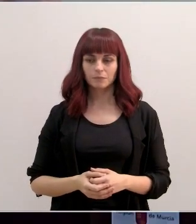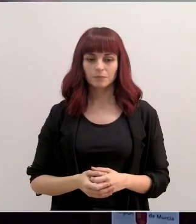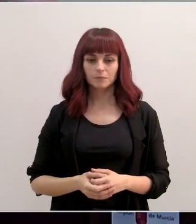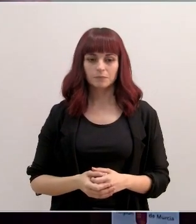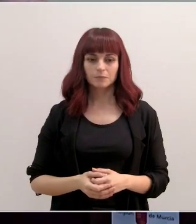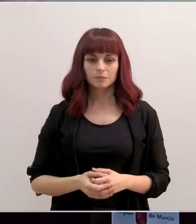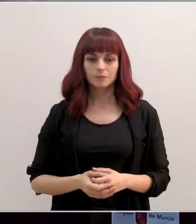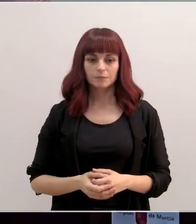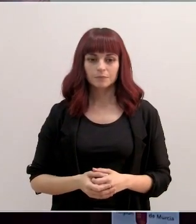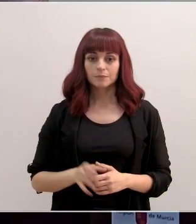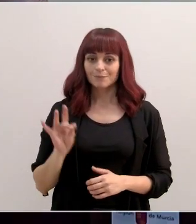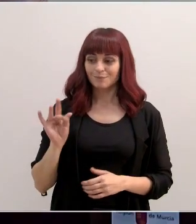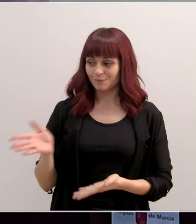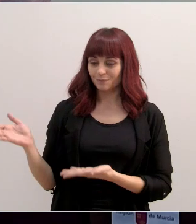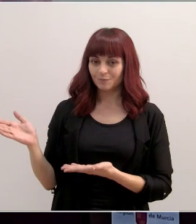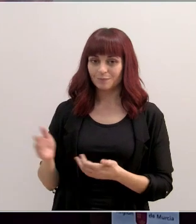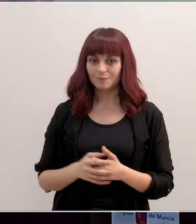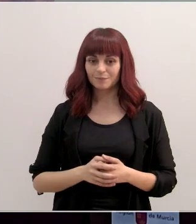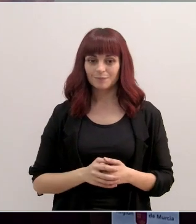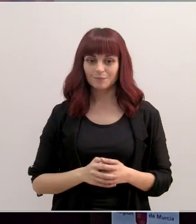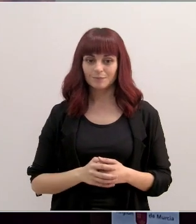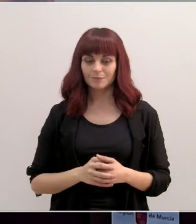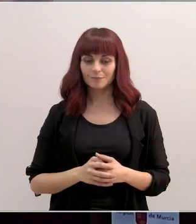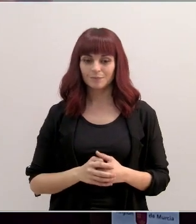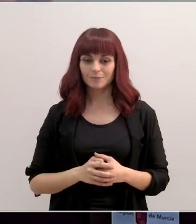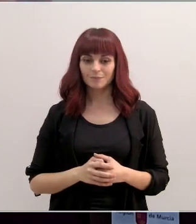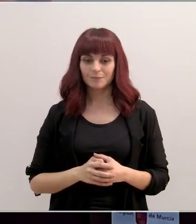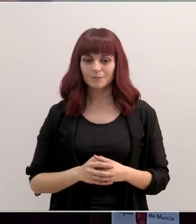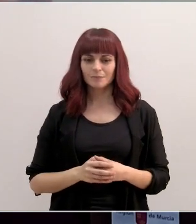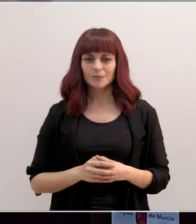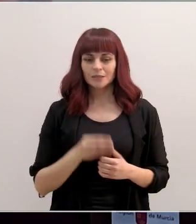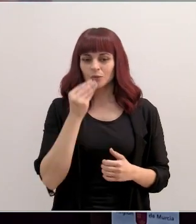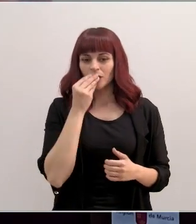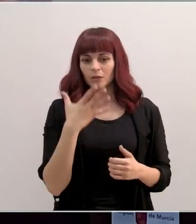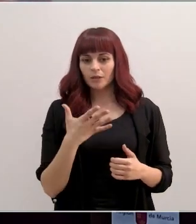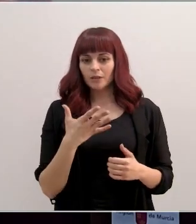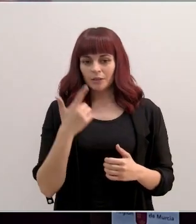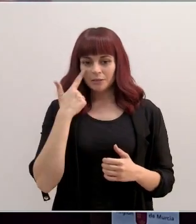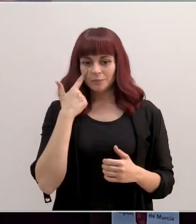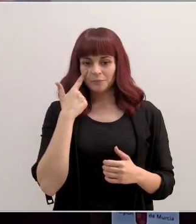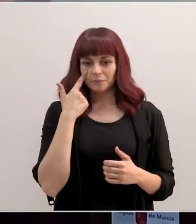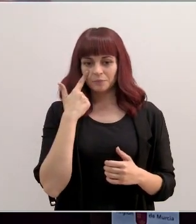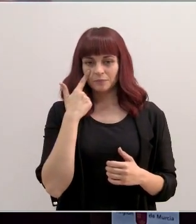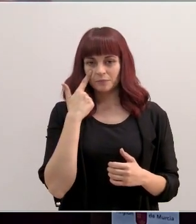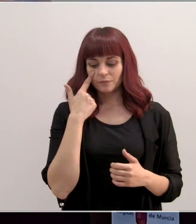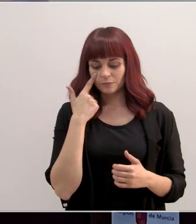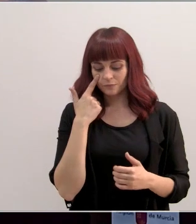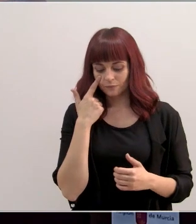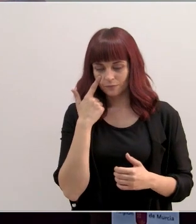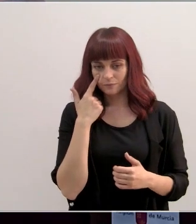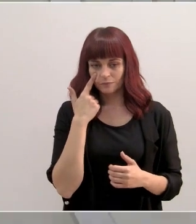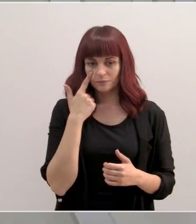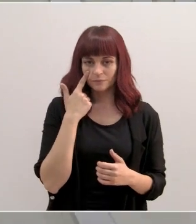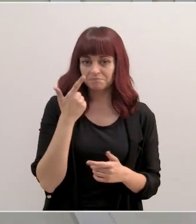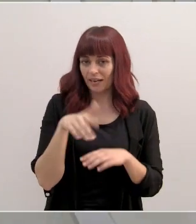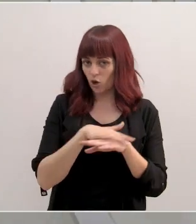¿Digo? No sé. Sí. Sí. No sé. Bueno, desde el punto… ¿Cómo lo usted es la propuesta? Pues, mire, vamos a ver. La consideración desde el